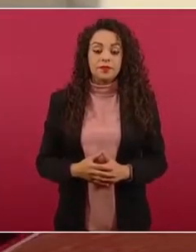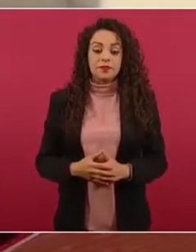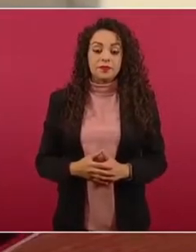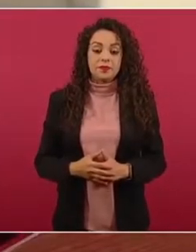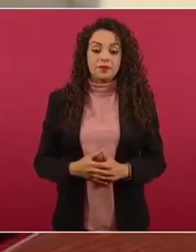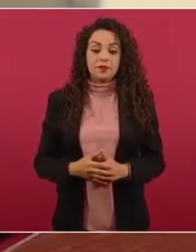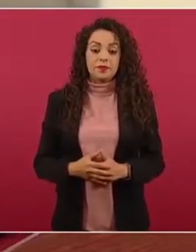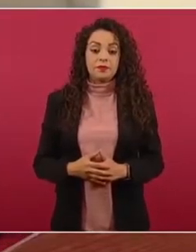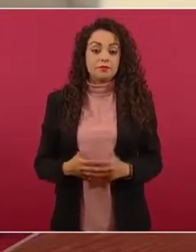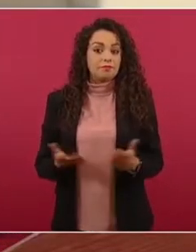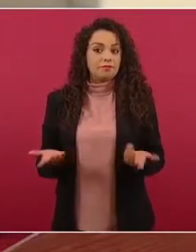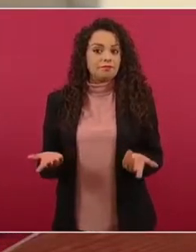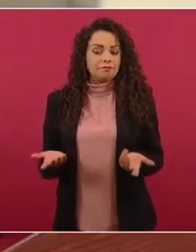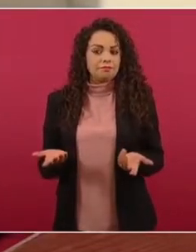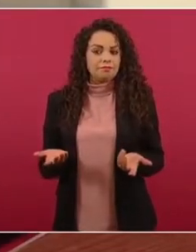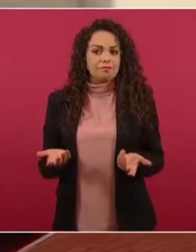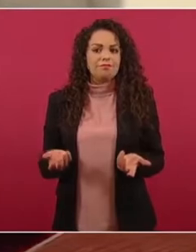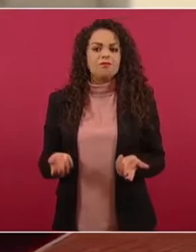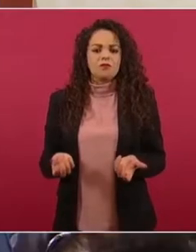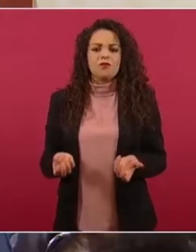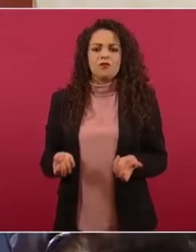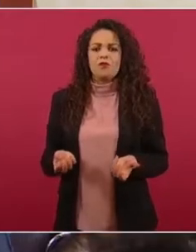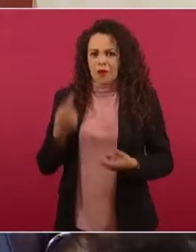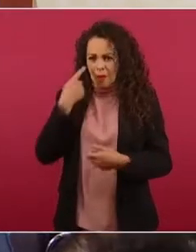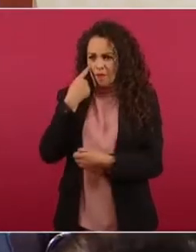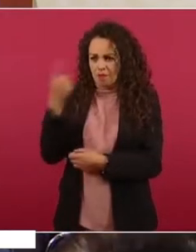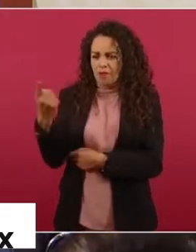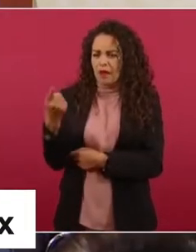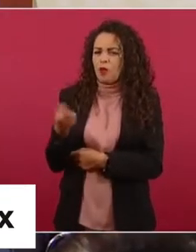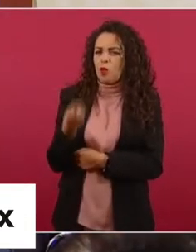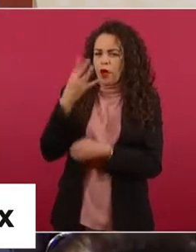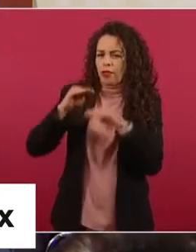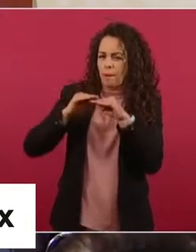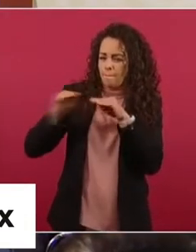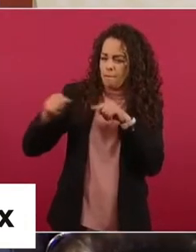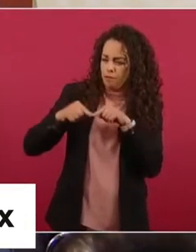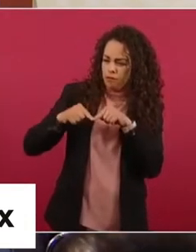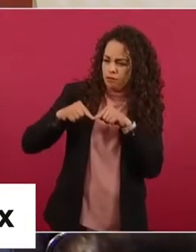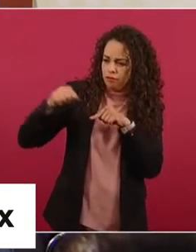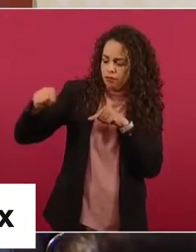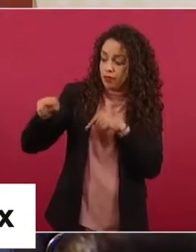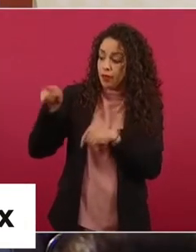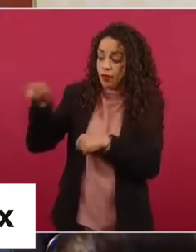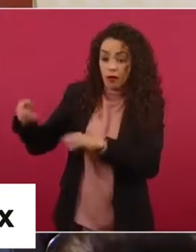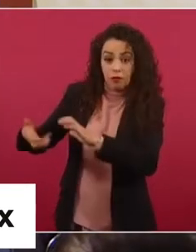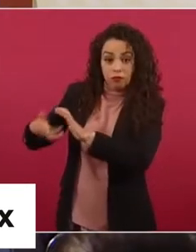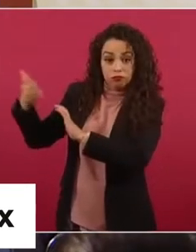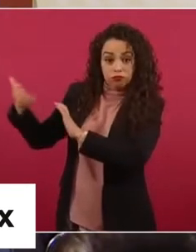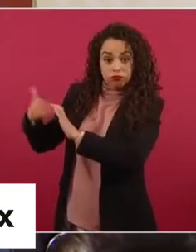Pero ¿cuánto hay de distancia de donde extraen este material?